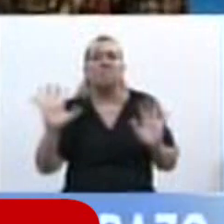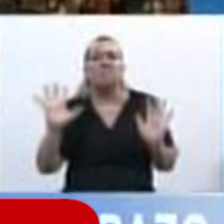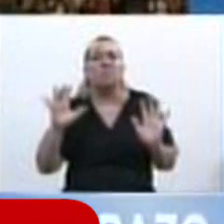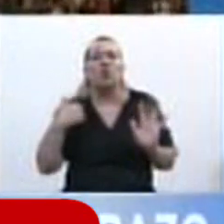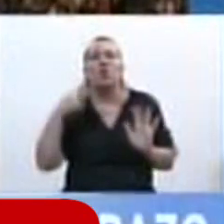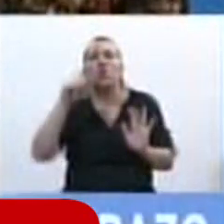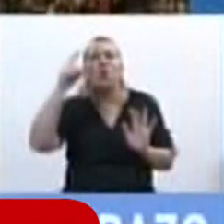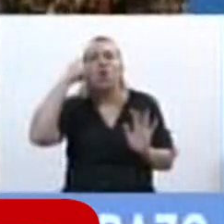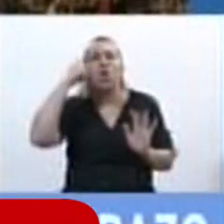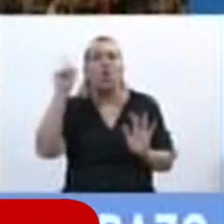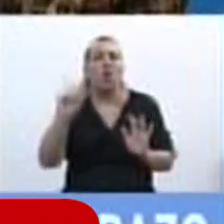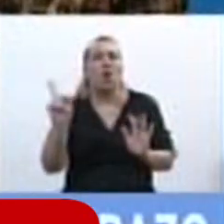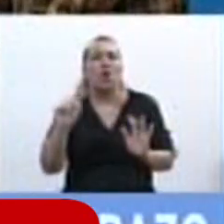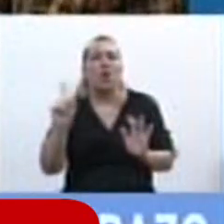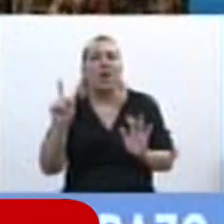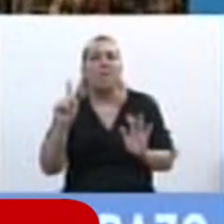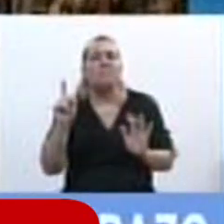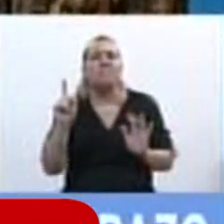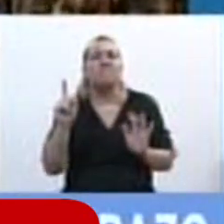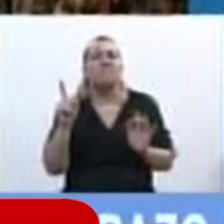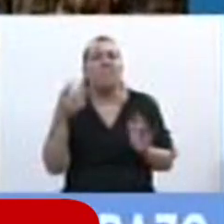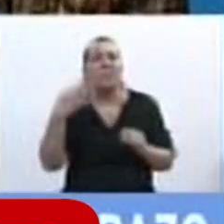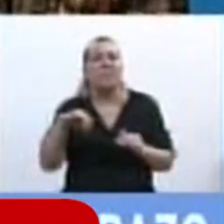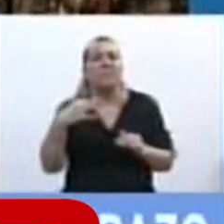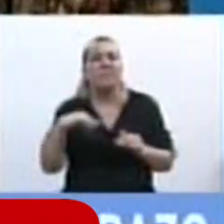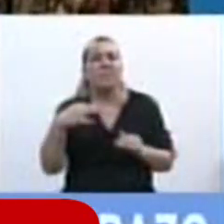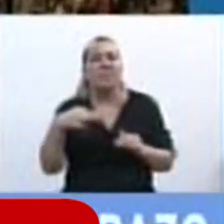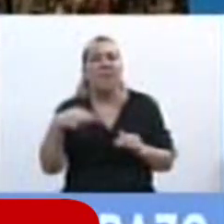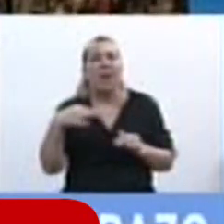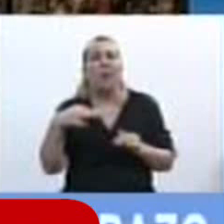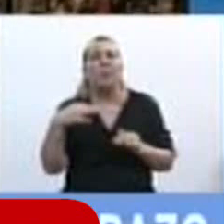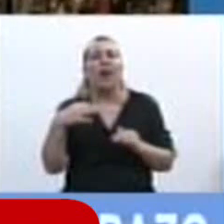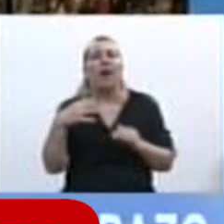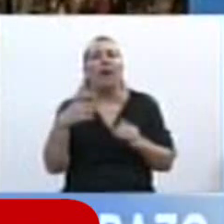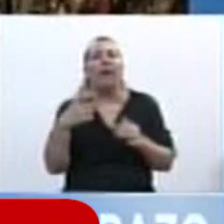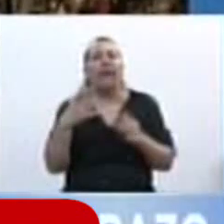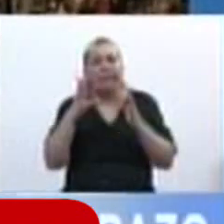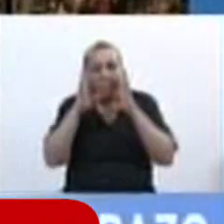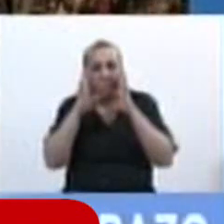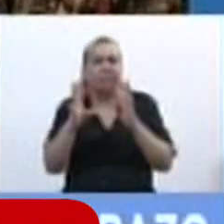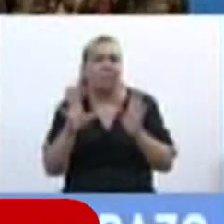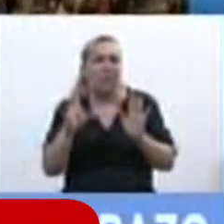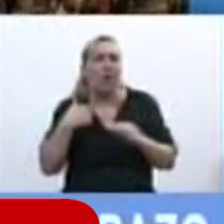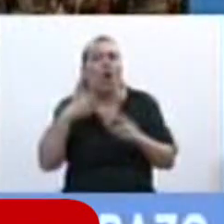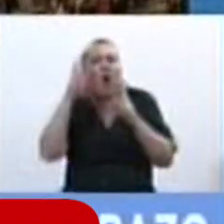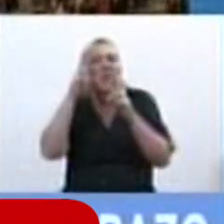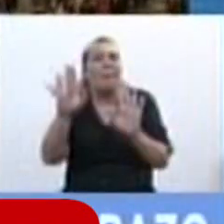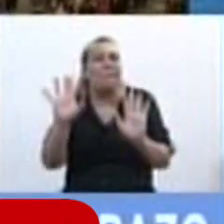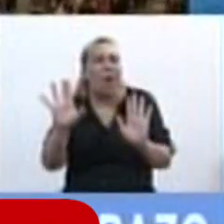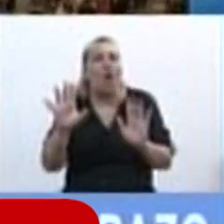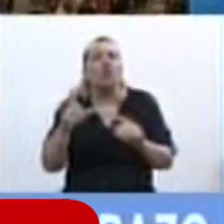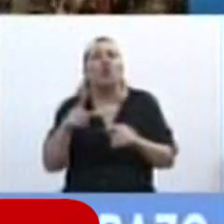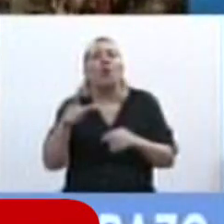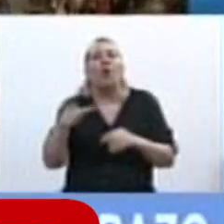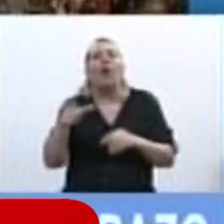corresponda darle el enfoque, y con todo respeto le digo, religioso que se le